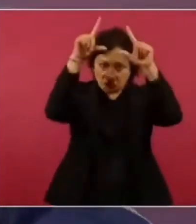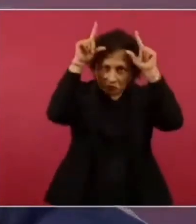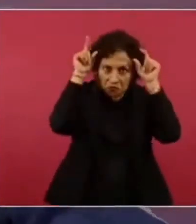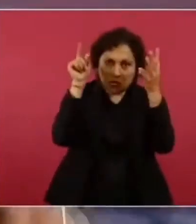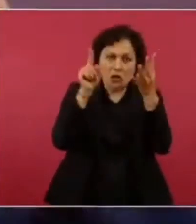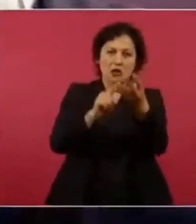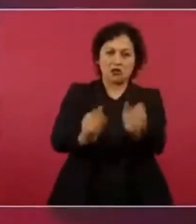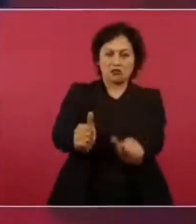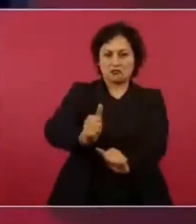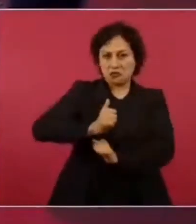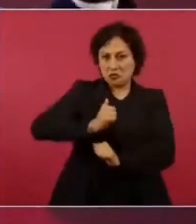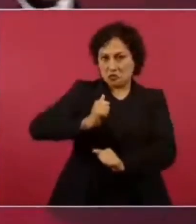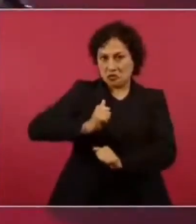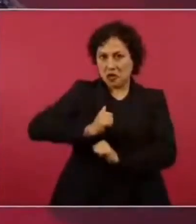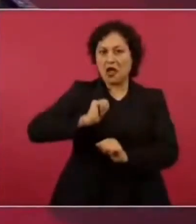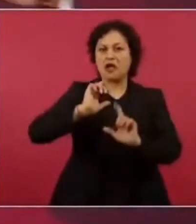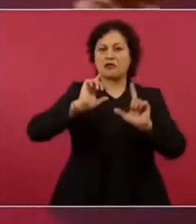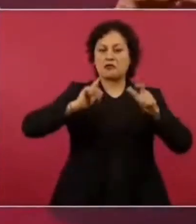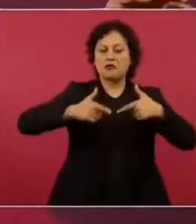policías